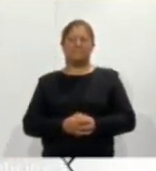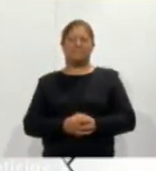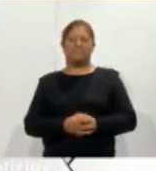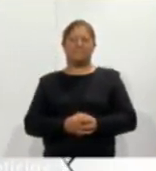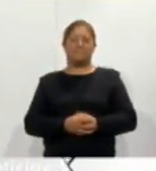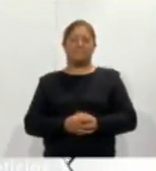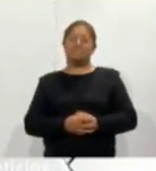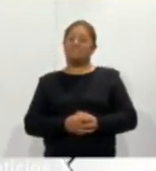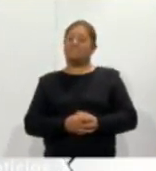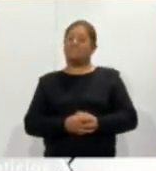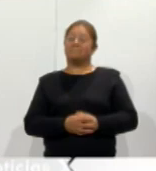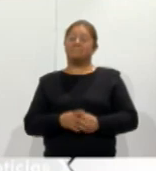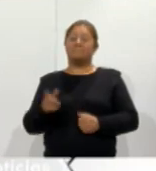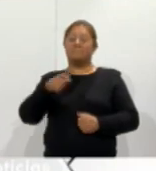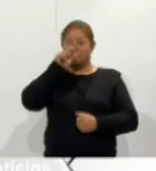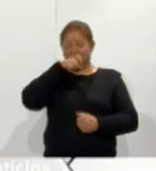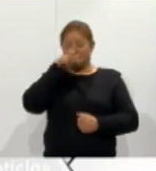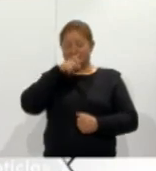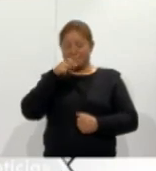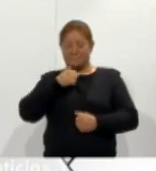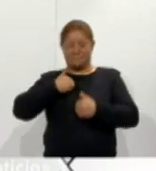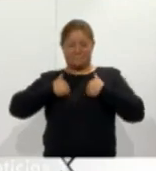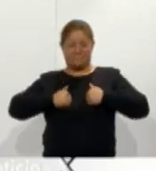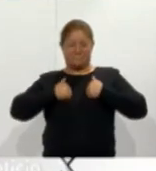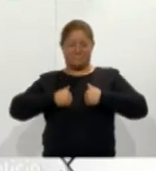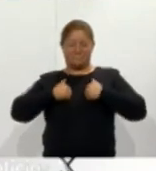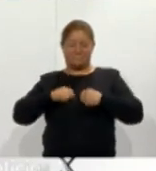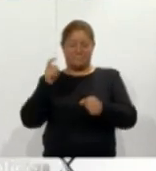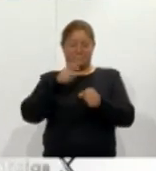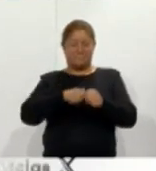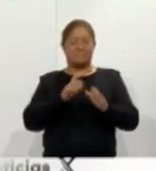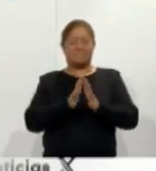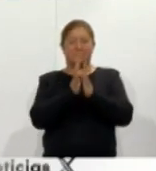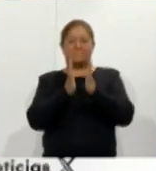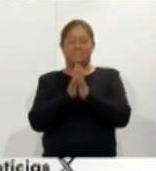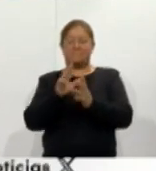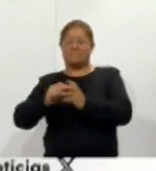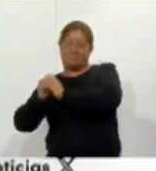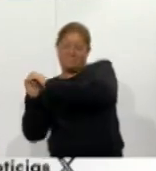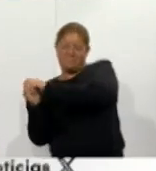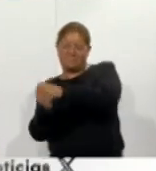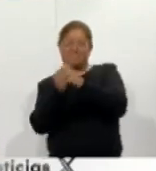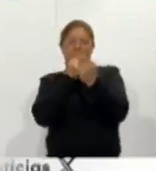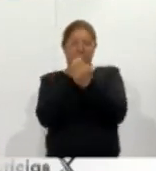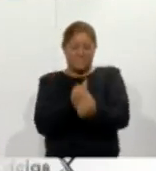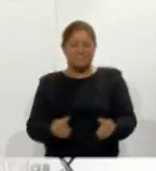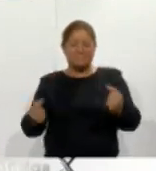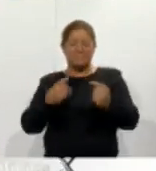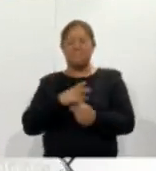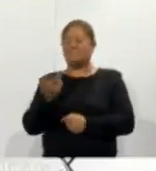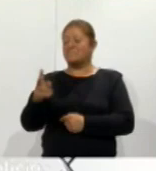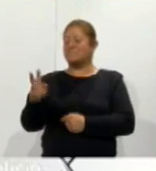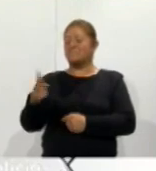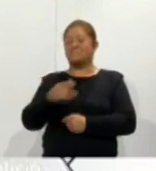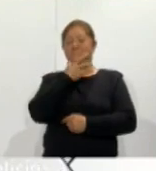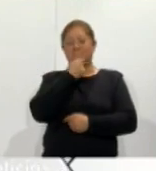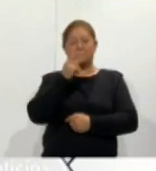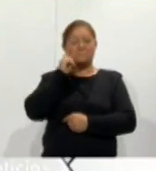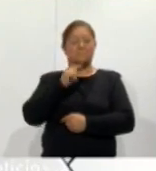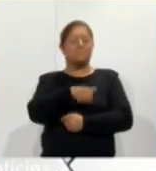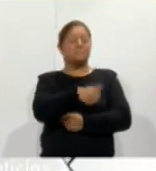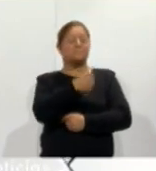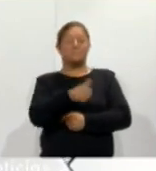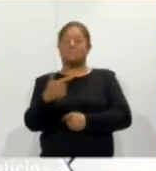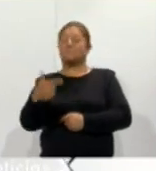La novena Águilas de Chiautempan integró para la participación en la Liga Regional de Béisbol Infantil un equipo mixto en la categoría 11-12